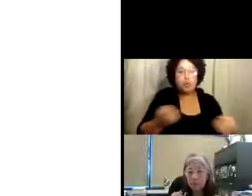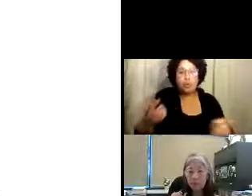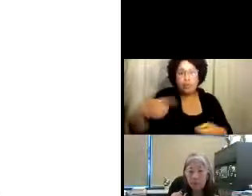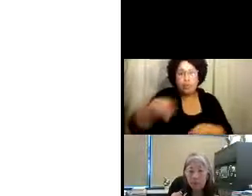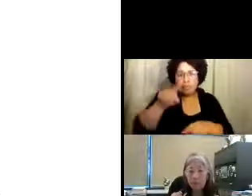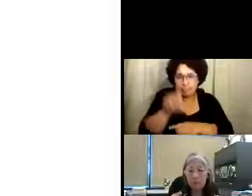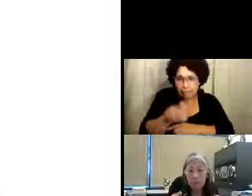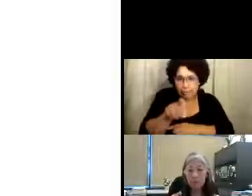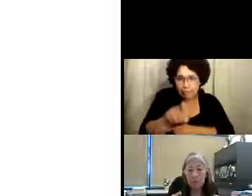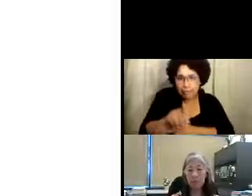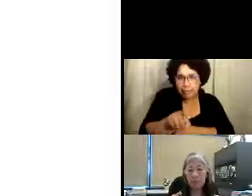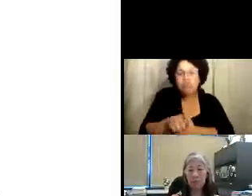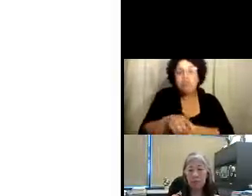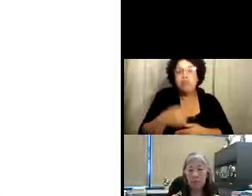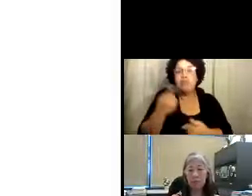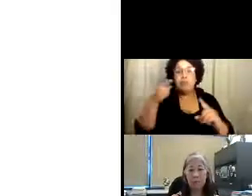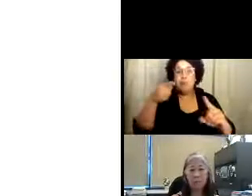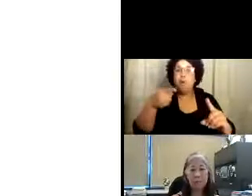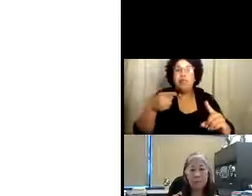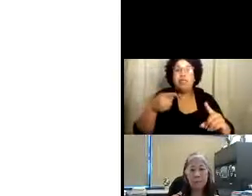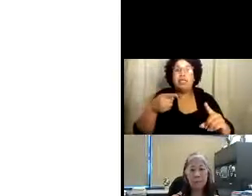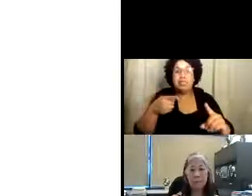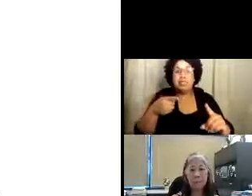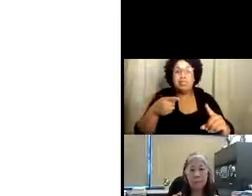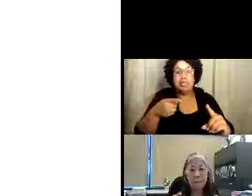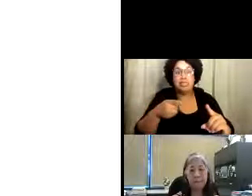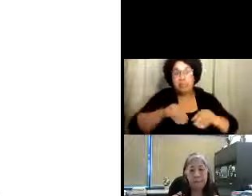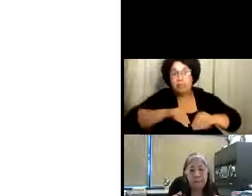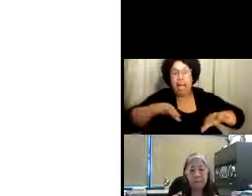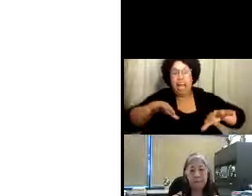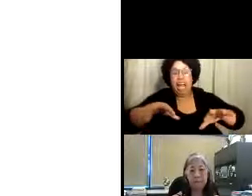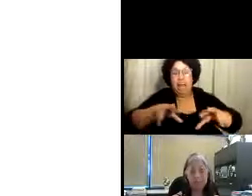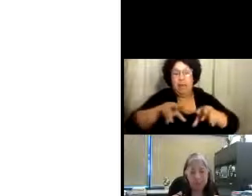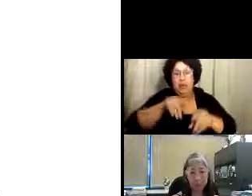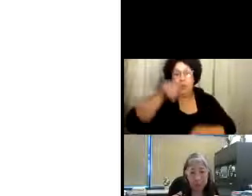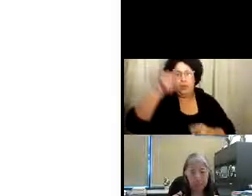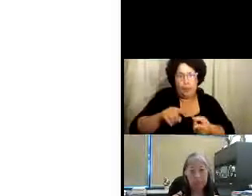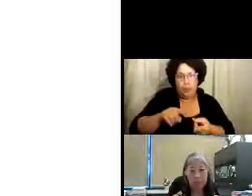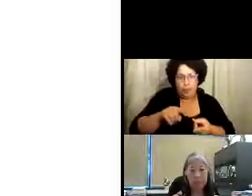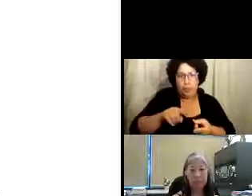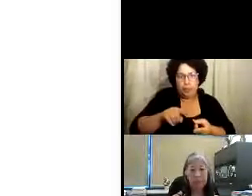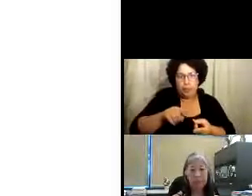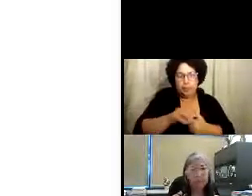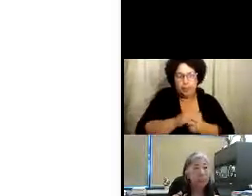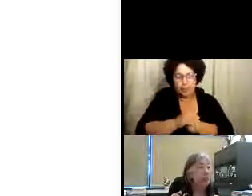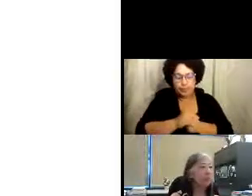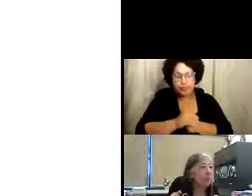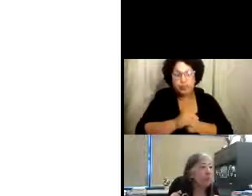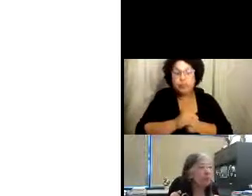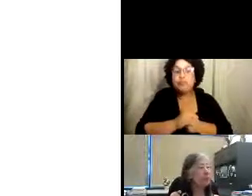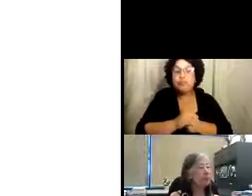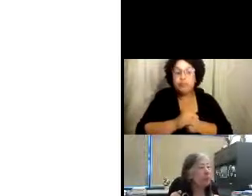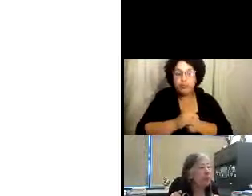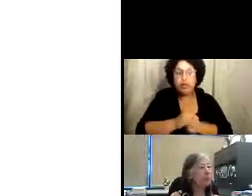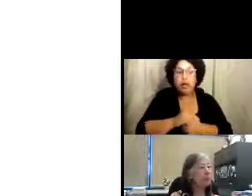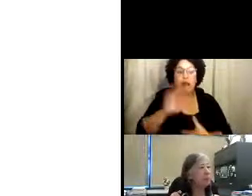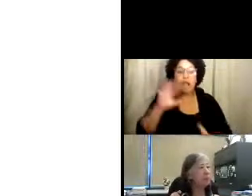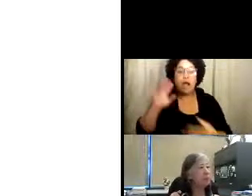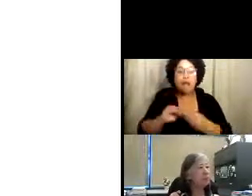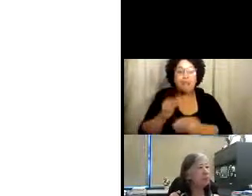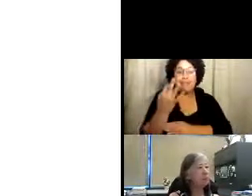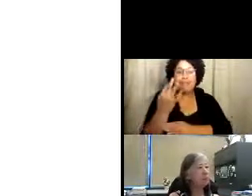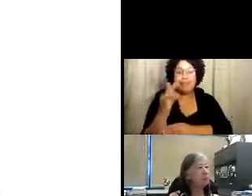Comunitarios hemos estado proporcionando las herramientas necesarias para poder mitigar y contener el COVID-19. Hemos tenido